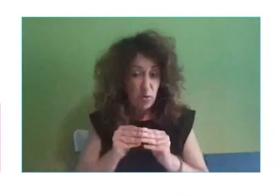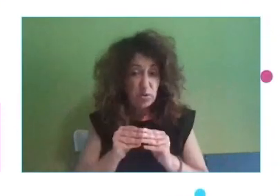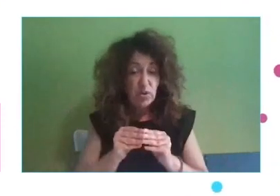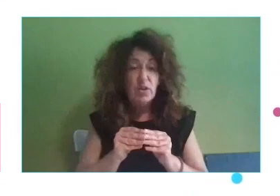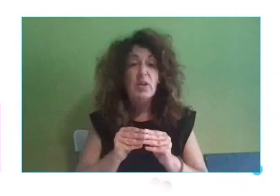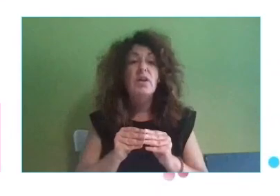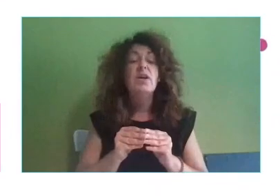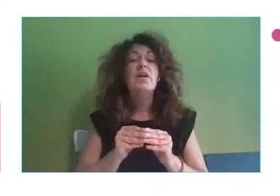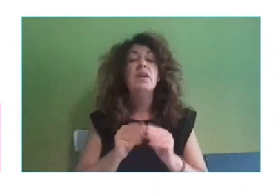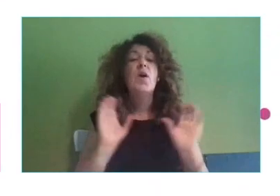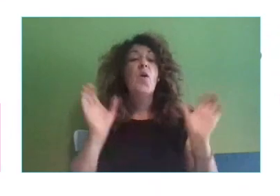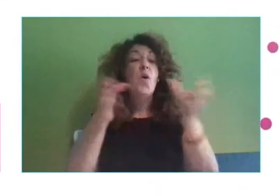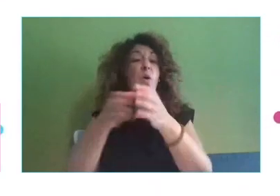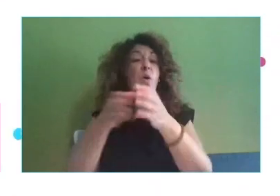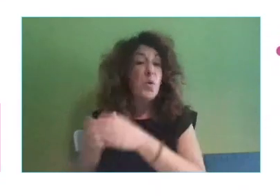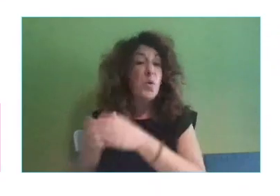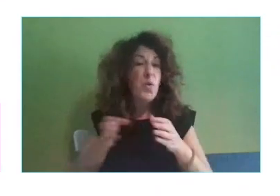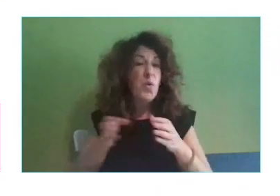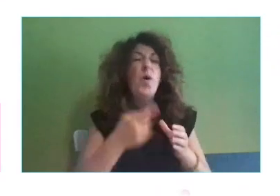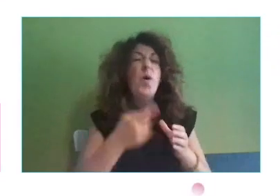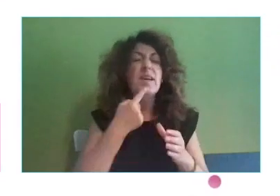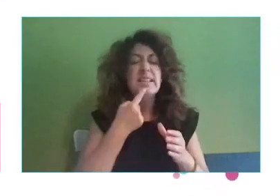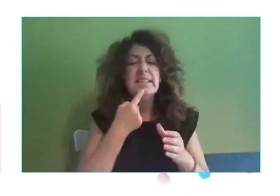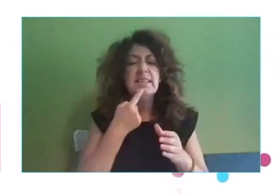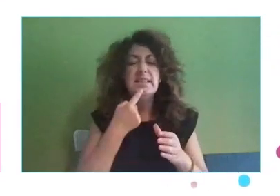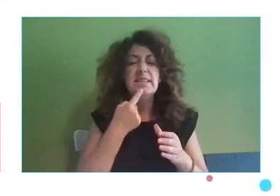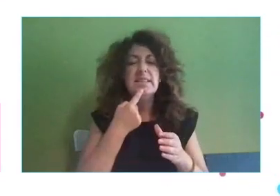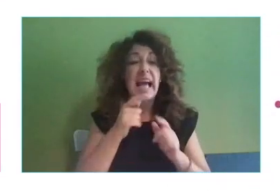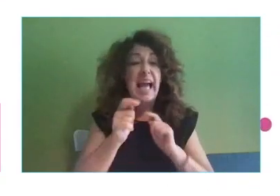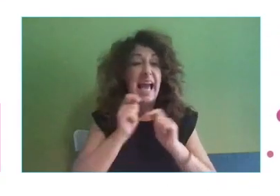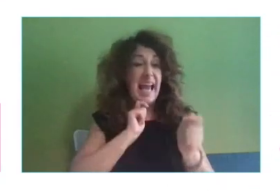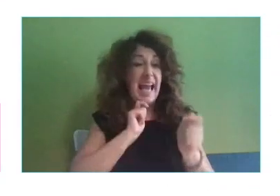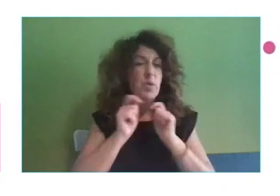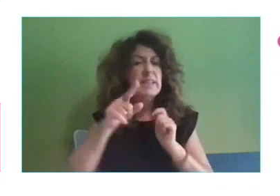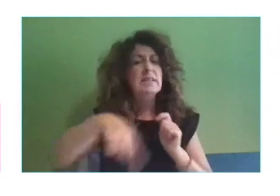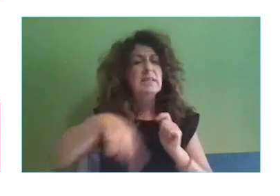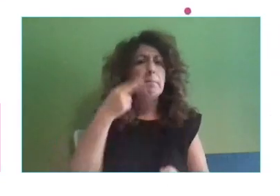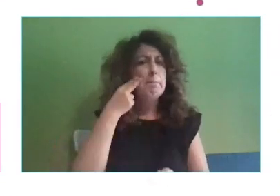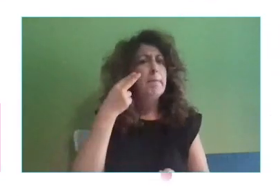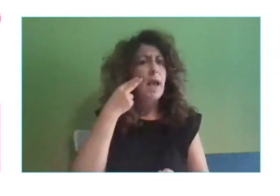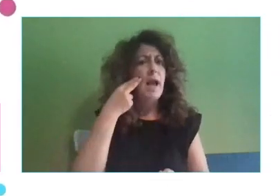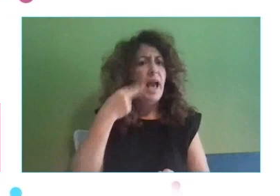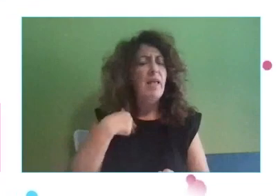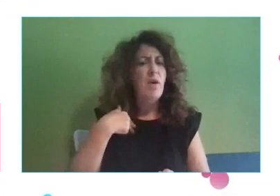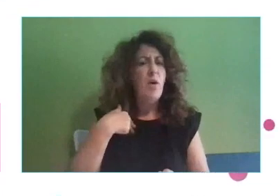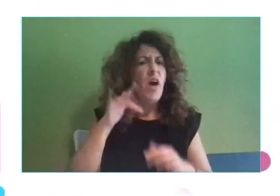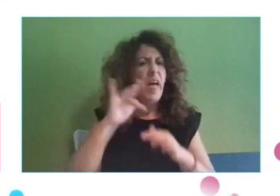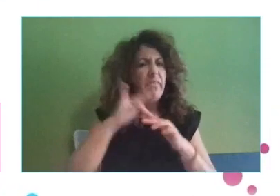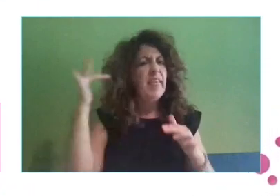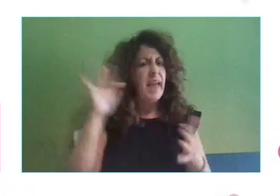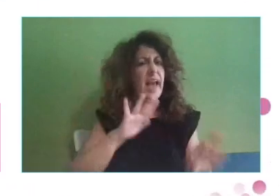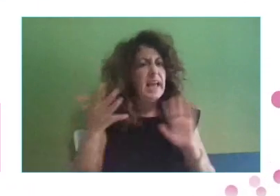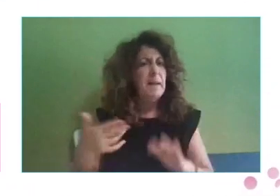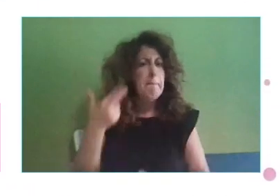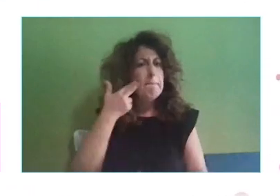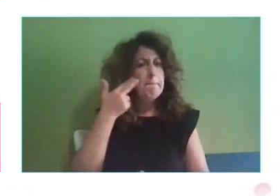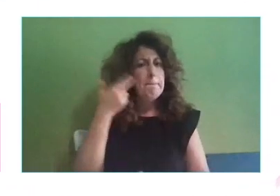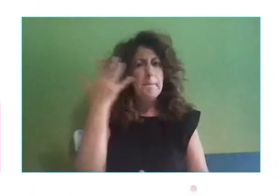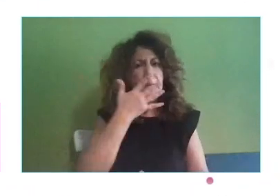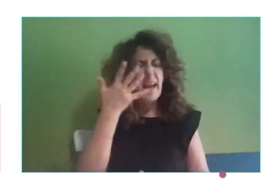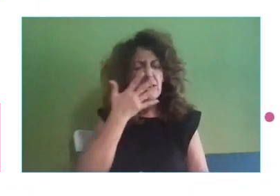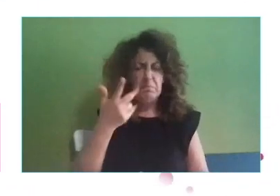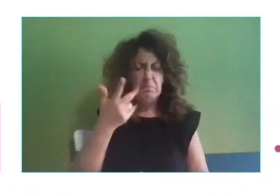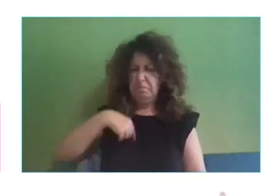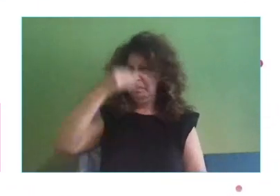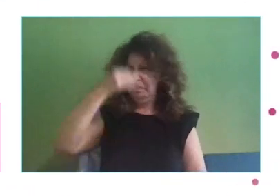hablamos con ellas, es que tienen un miedo a la digitalización. Y nos sorprendió, porque siempre pensamos en los otros factores, falta de